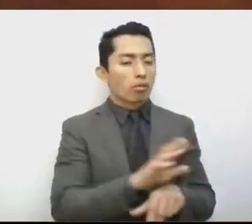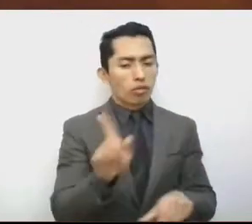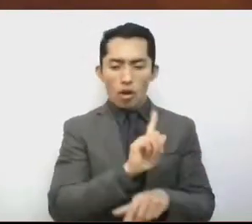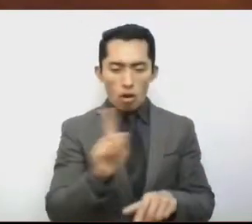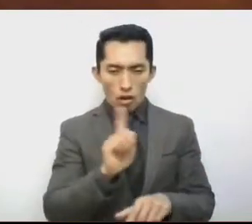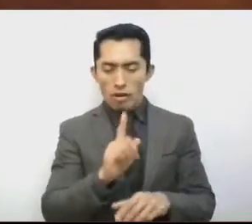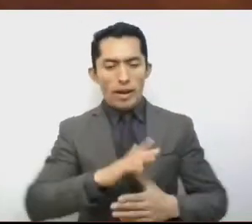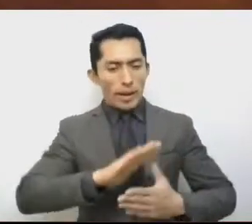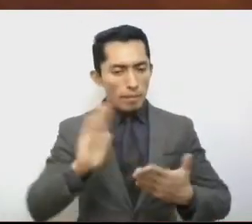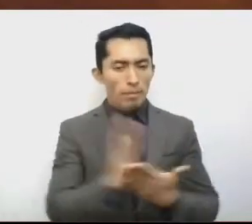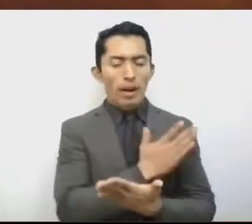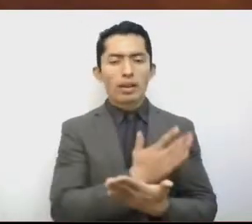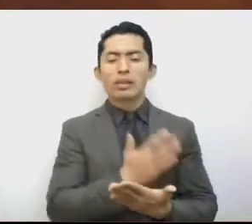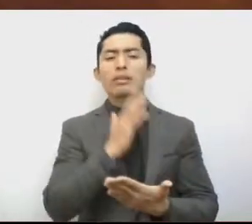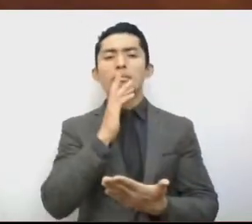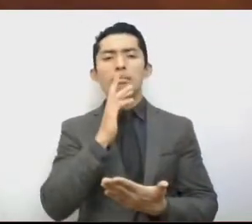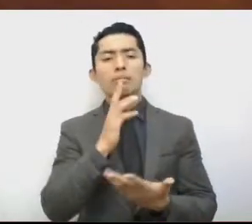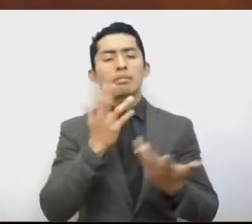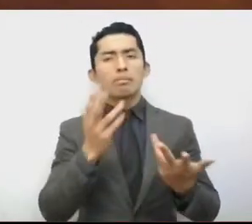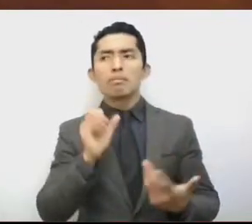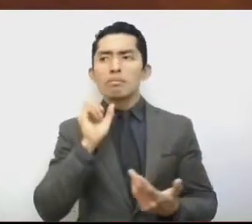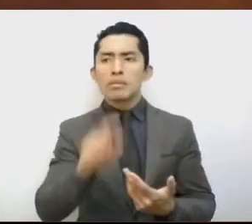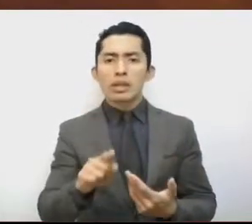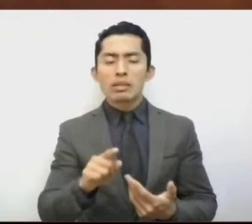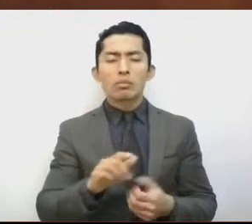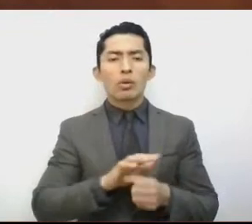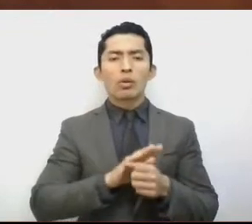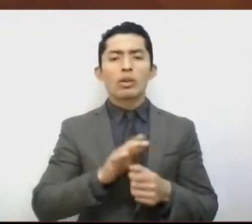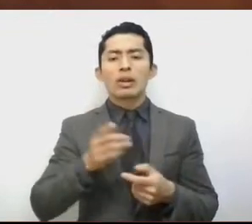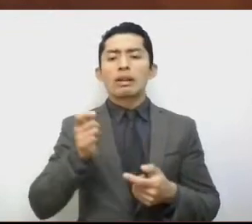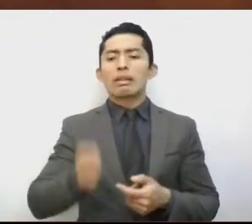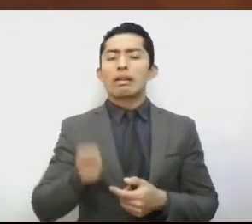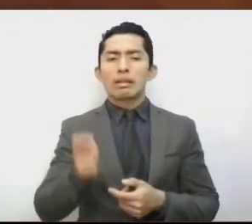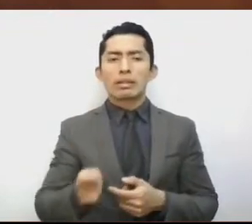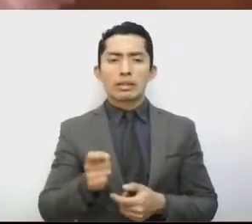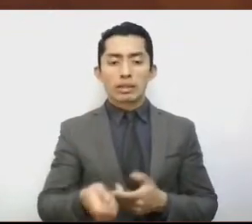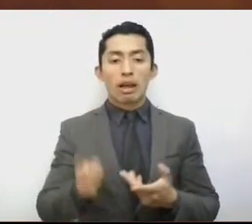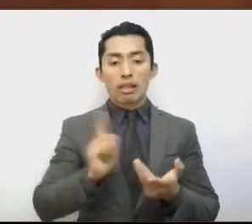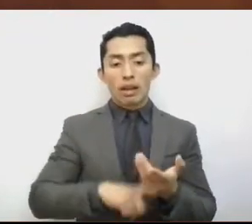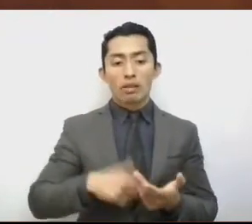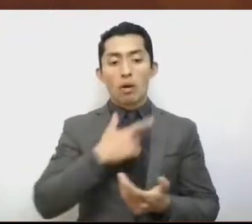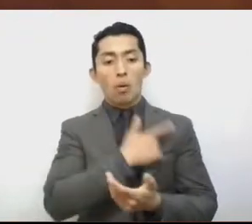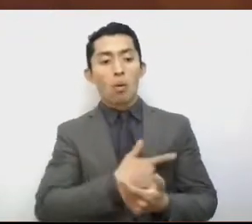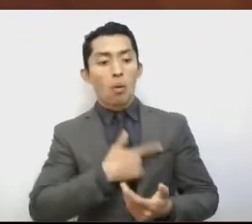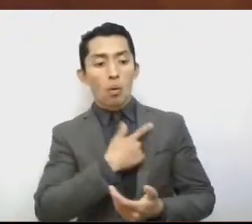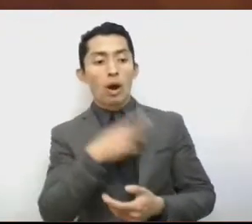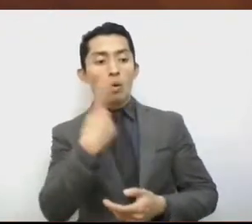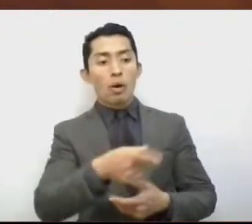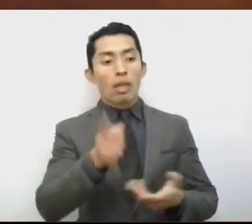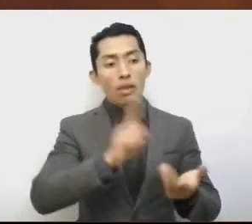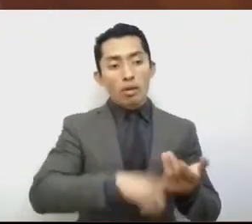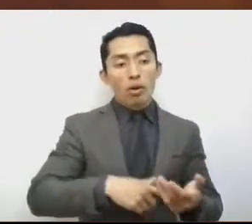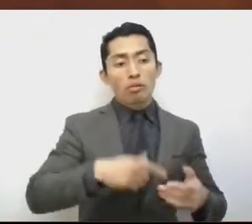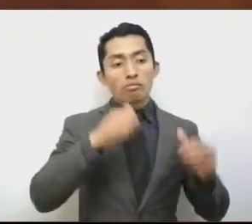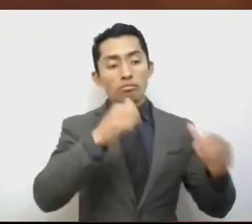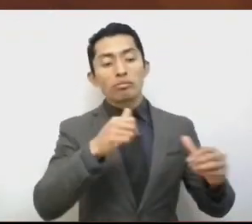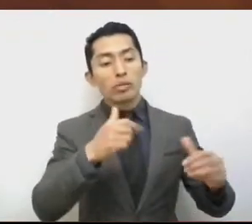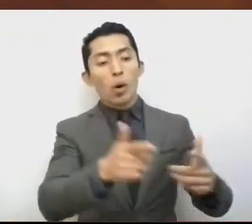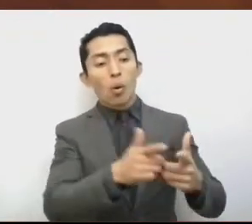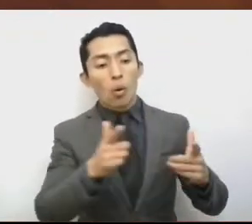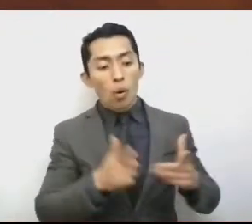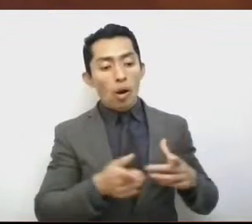hicimos de lado los intereses de grupos que lo único que quieren